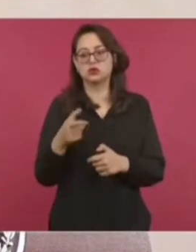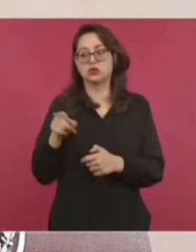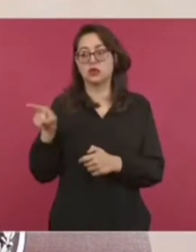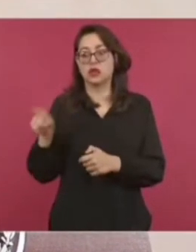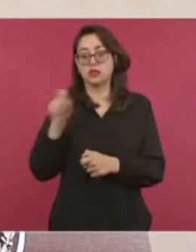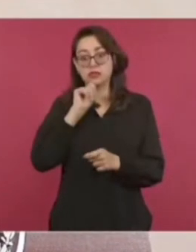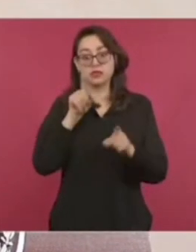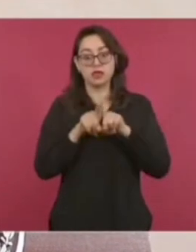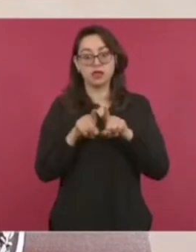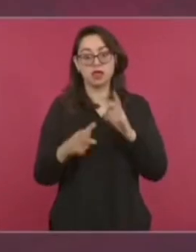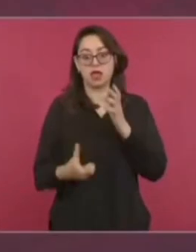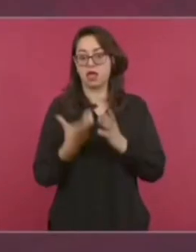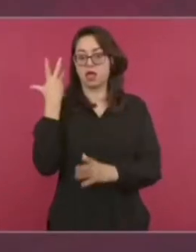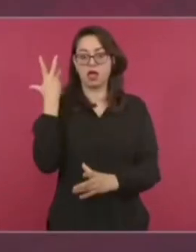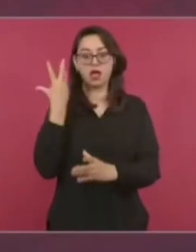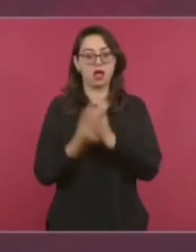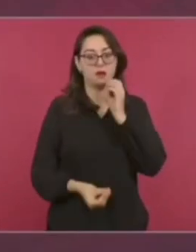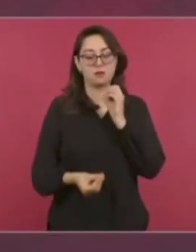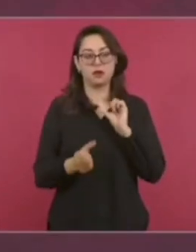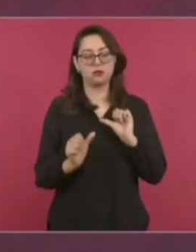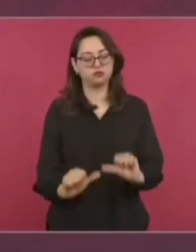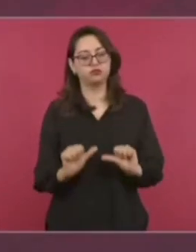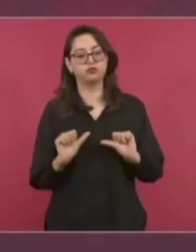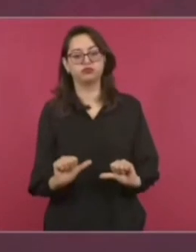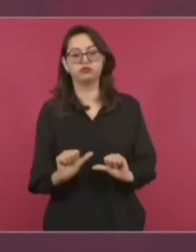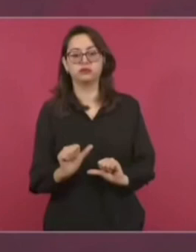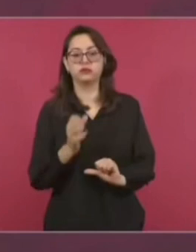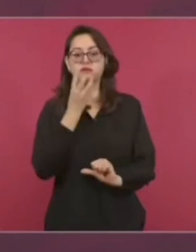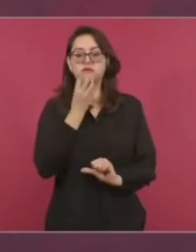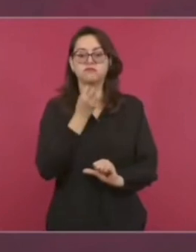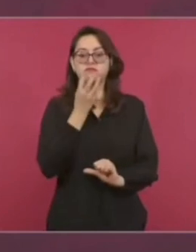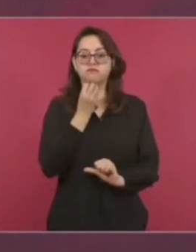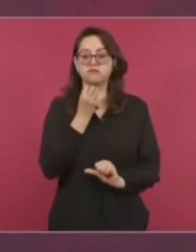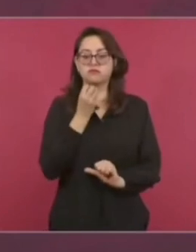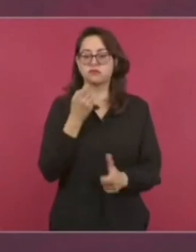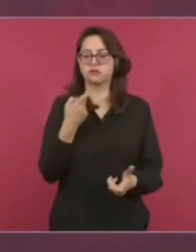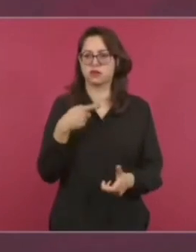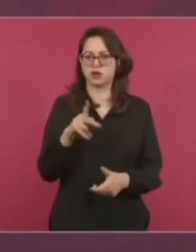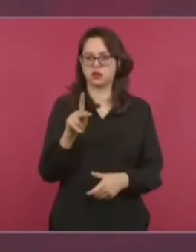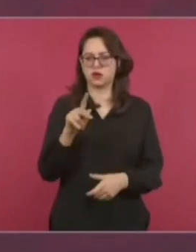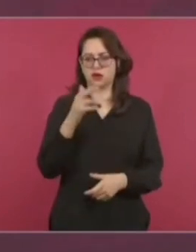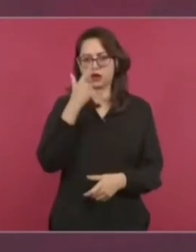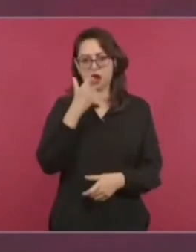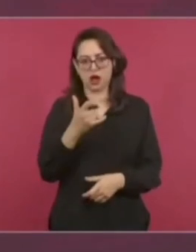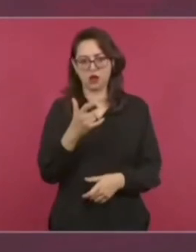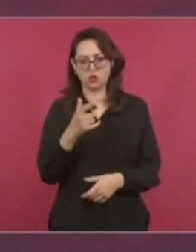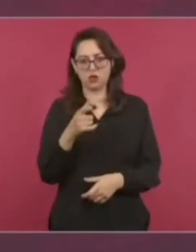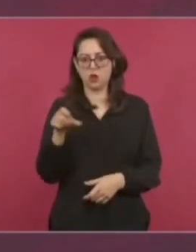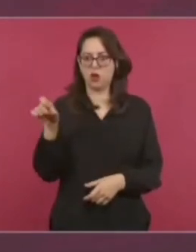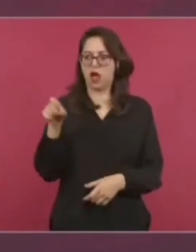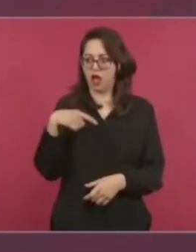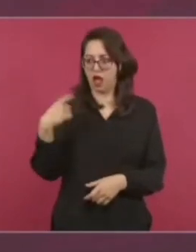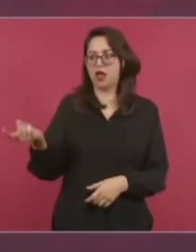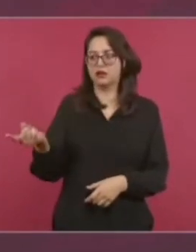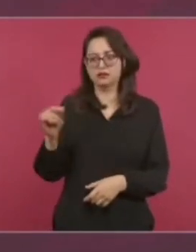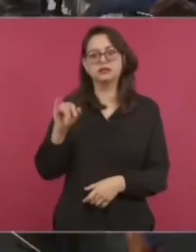allá a Israel. Entonces, hoy nos informaron que en este caso